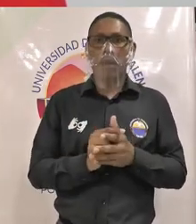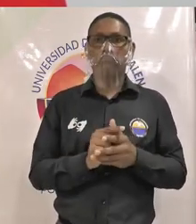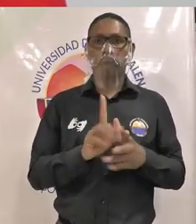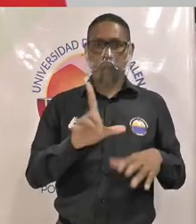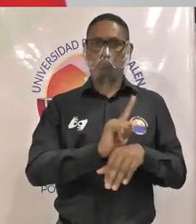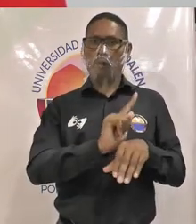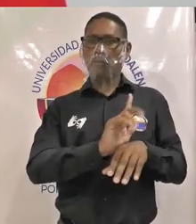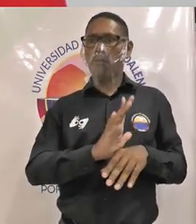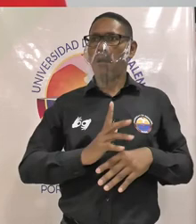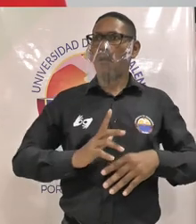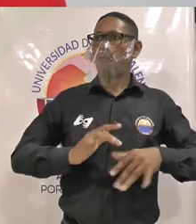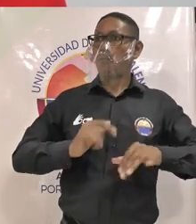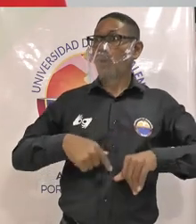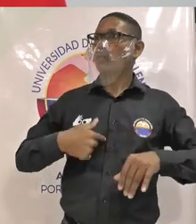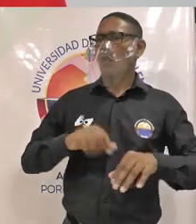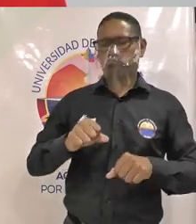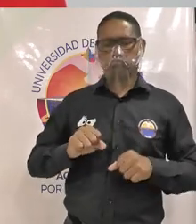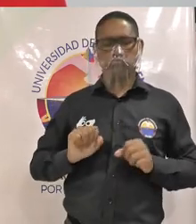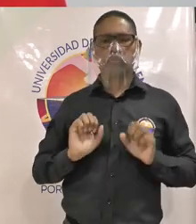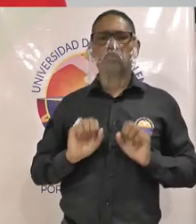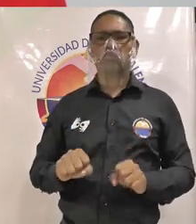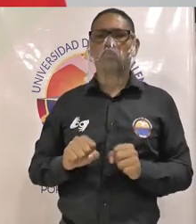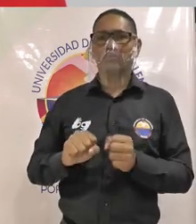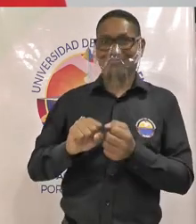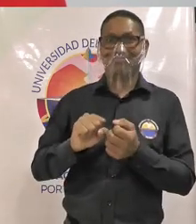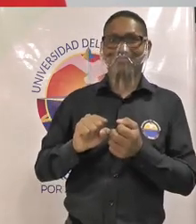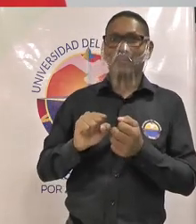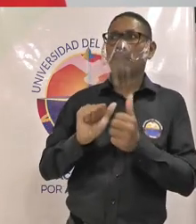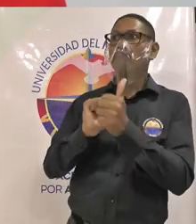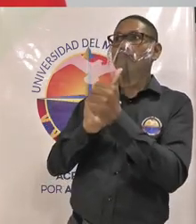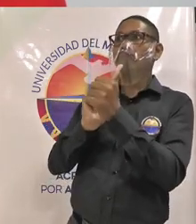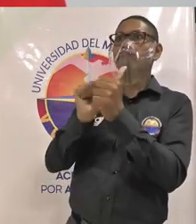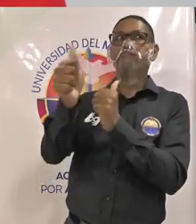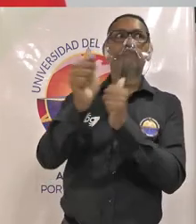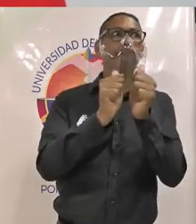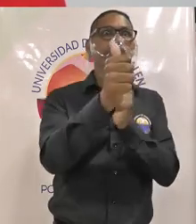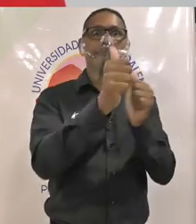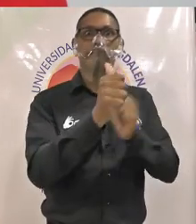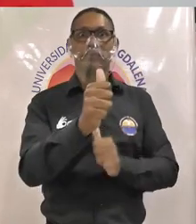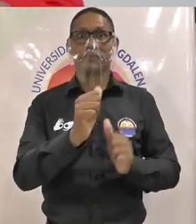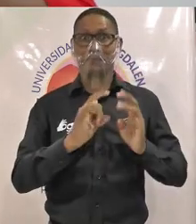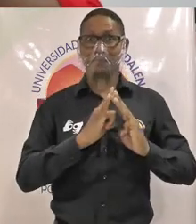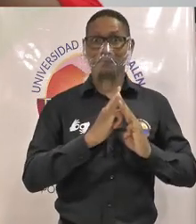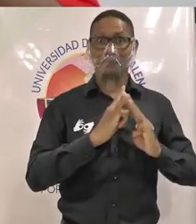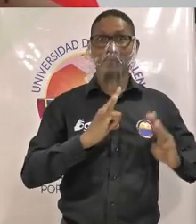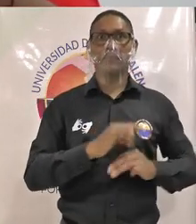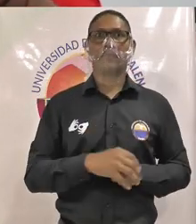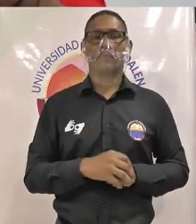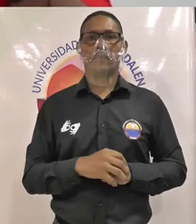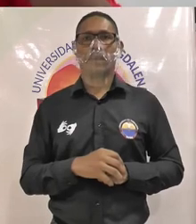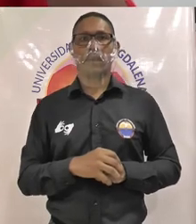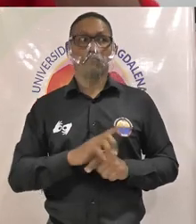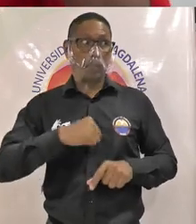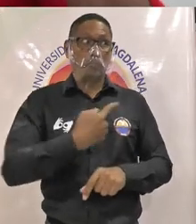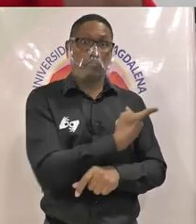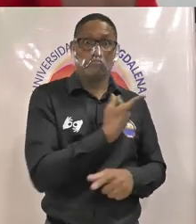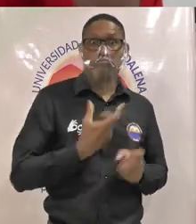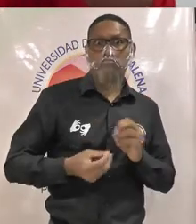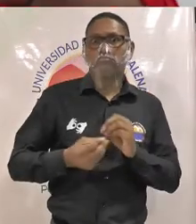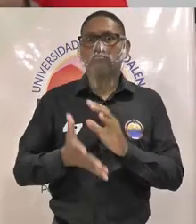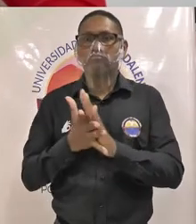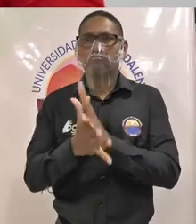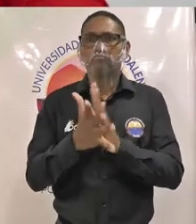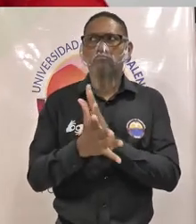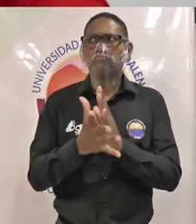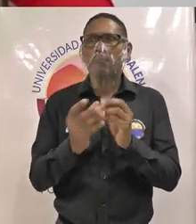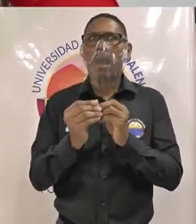facultad pueda acceder a las becas de intercambio que hoy ofrece la universidad del magdalena así mismo nos gustaría decir que podríamos ampliar la